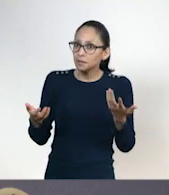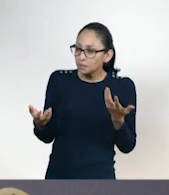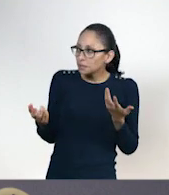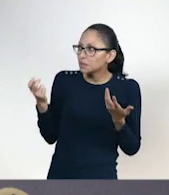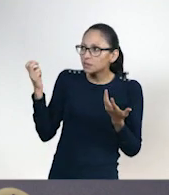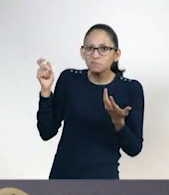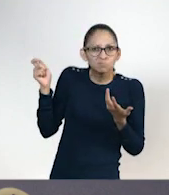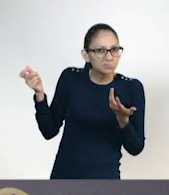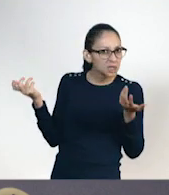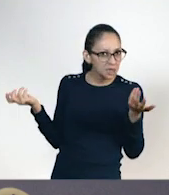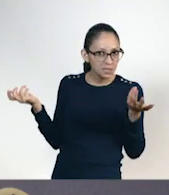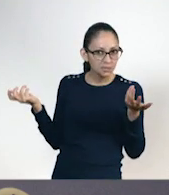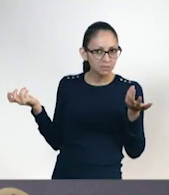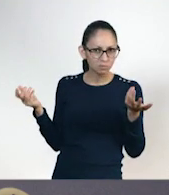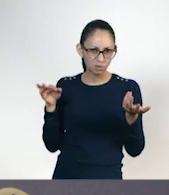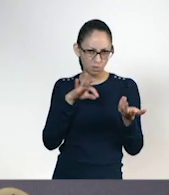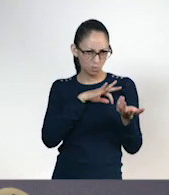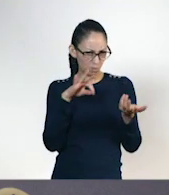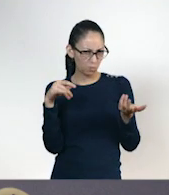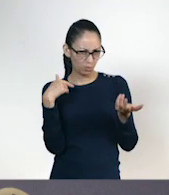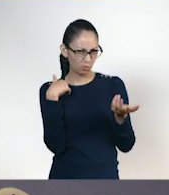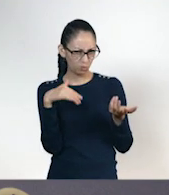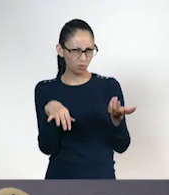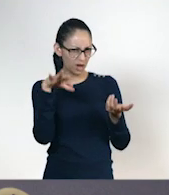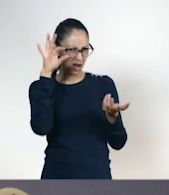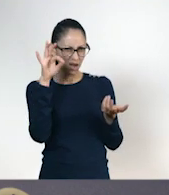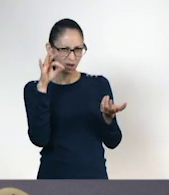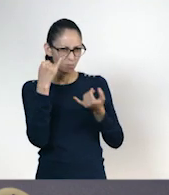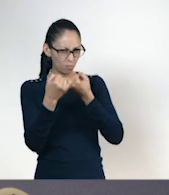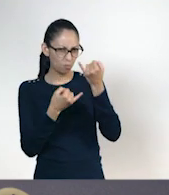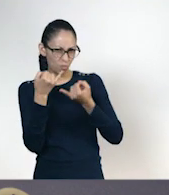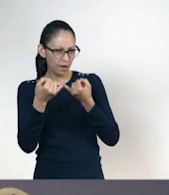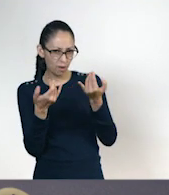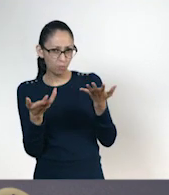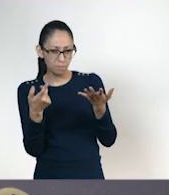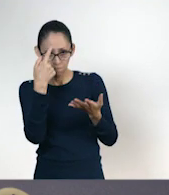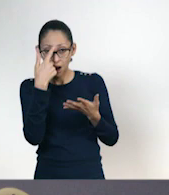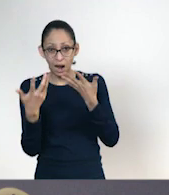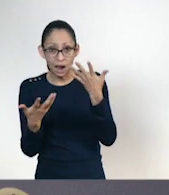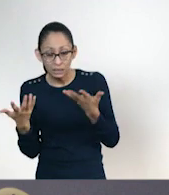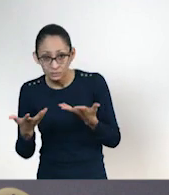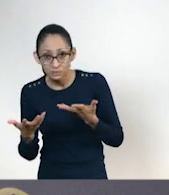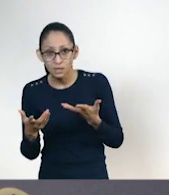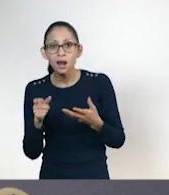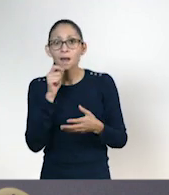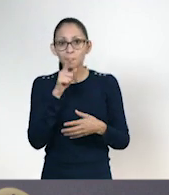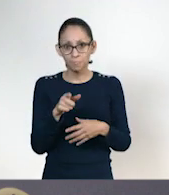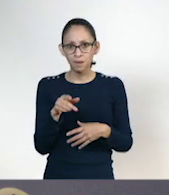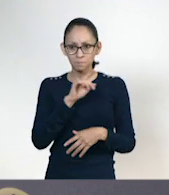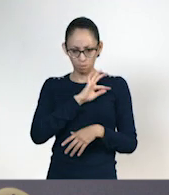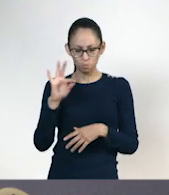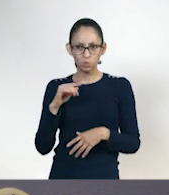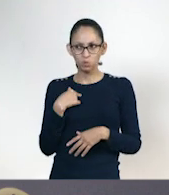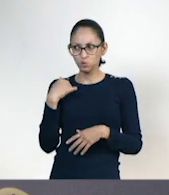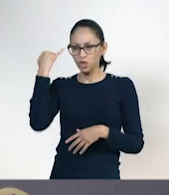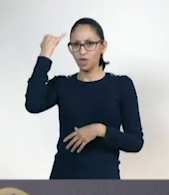elegir el juego que podemos realizar y además podemos poner nuestras propias reglas.